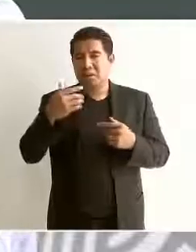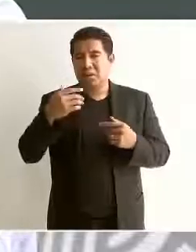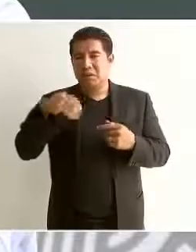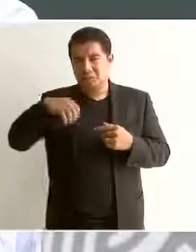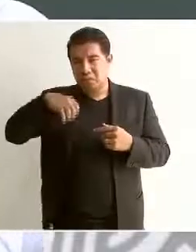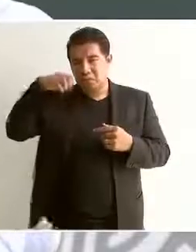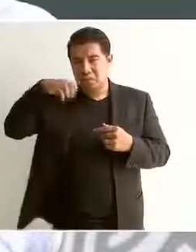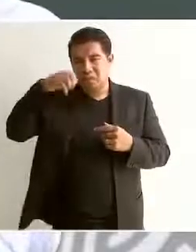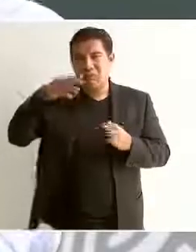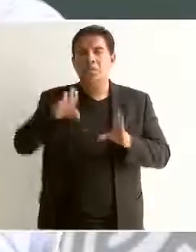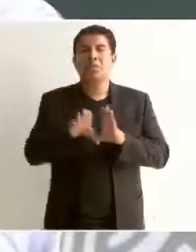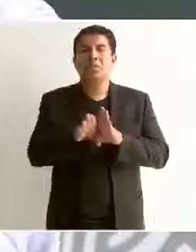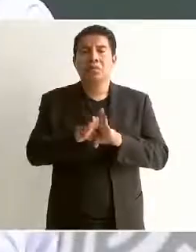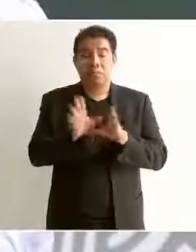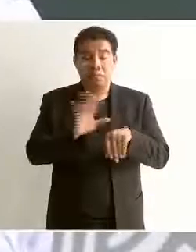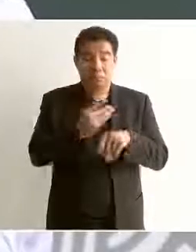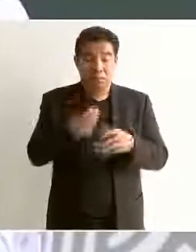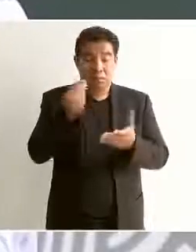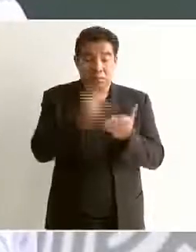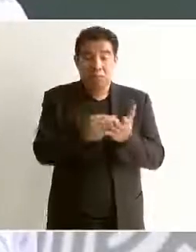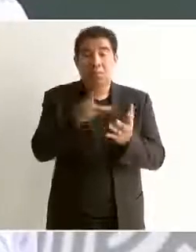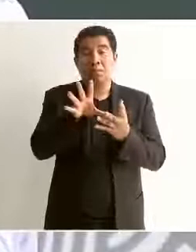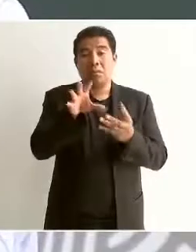si ya está en la constitución